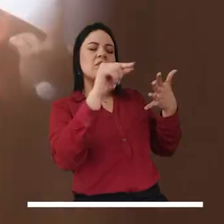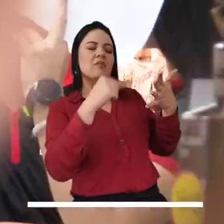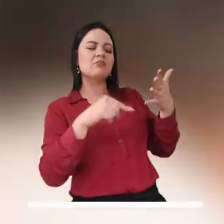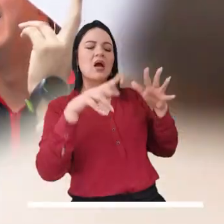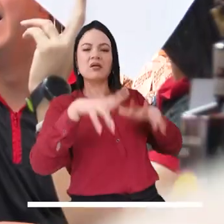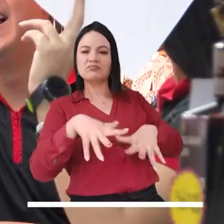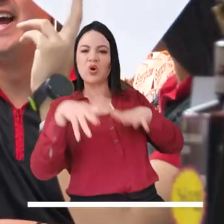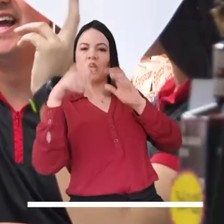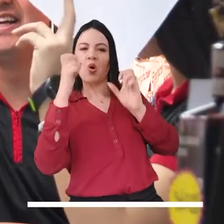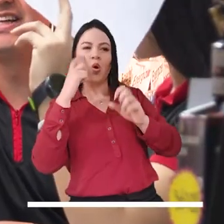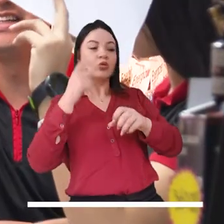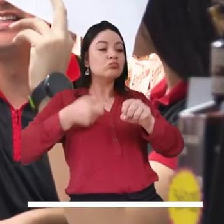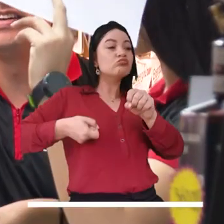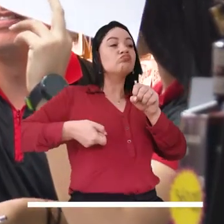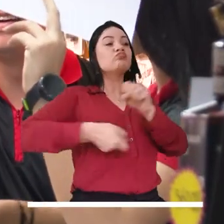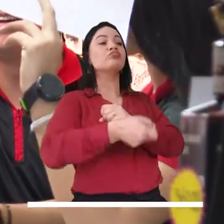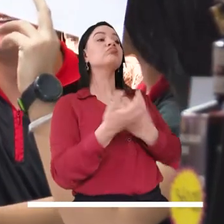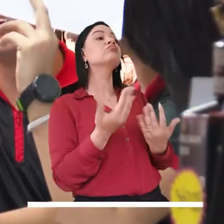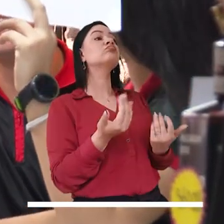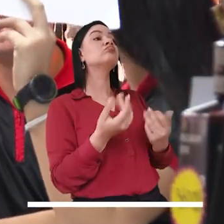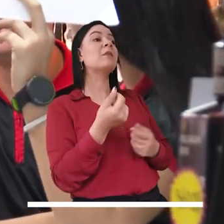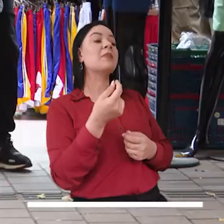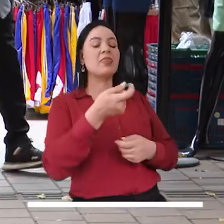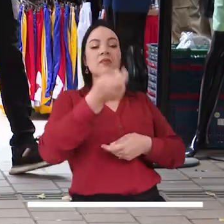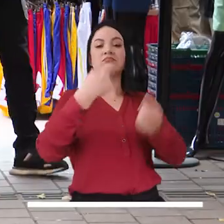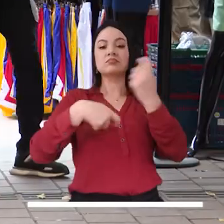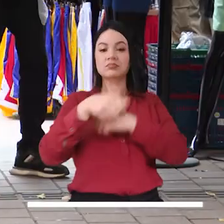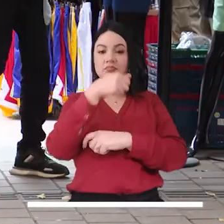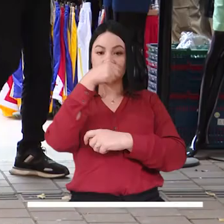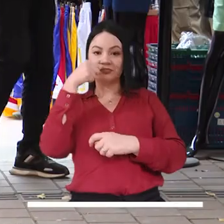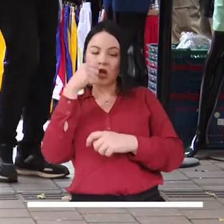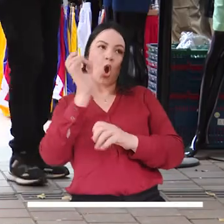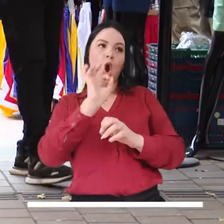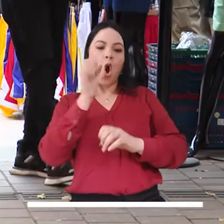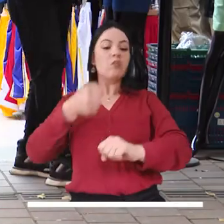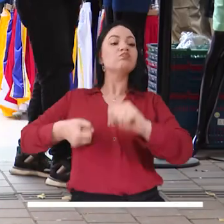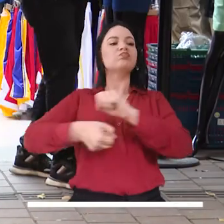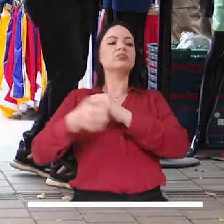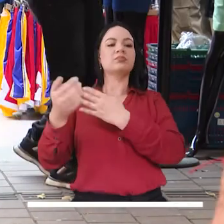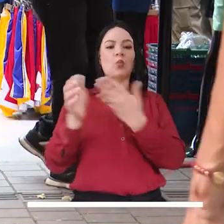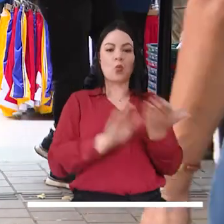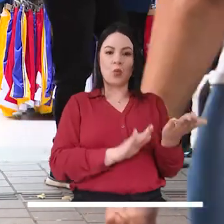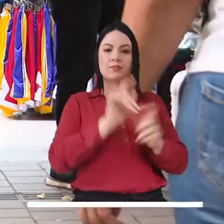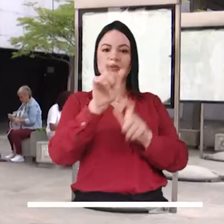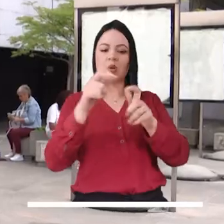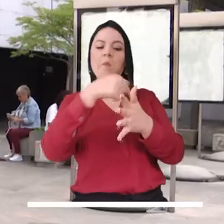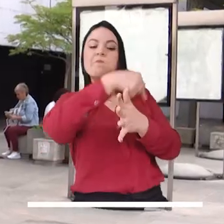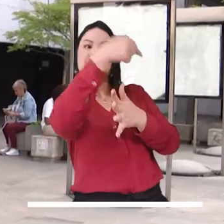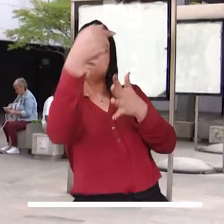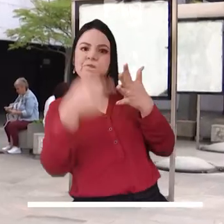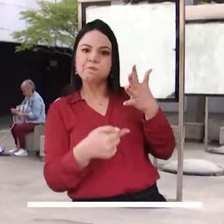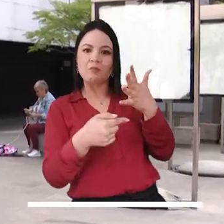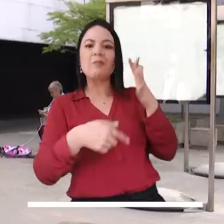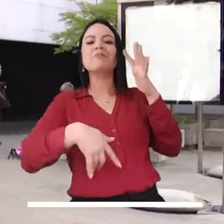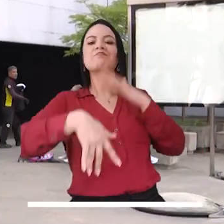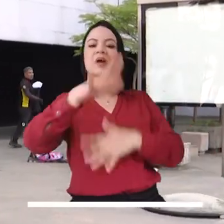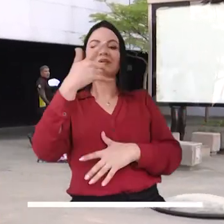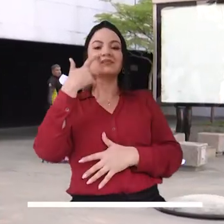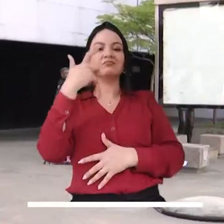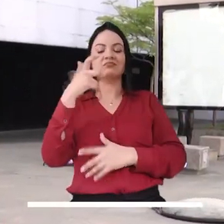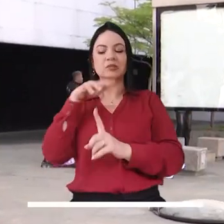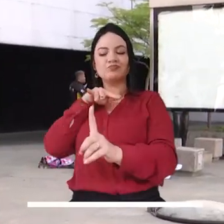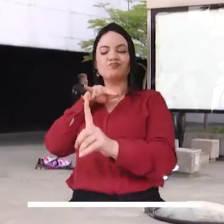indicadores del hurto, de la extorsión, del tráfico de sustancias estupefacientes, del homicidio, que son los indicadores que más